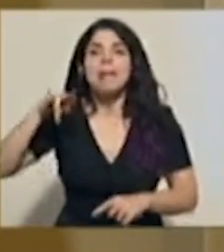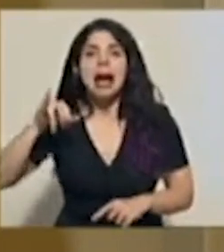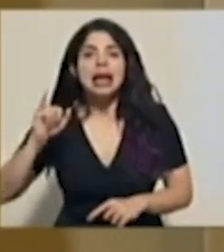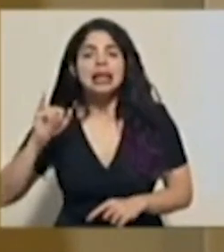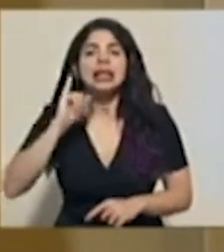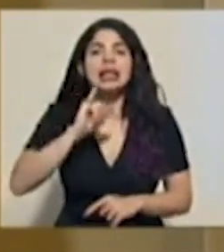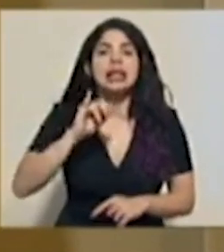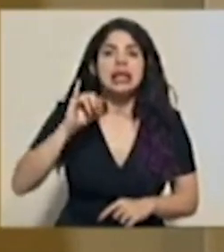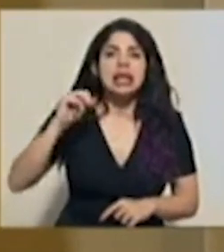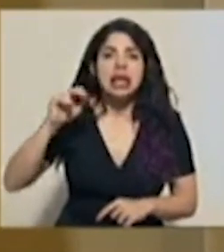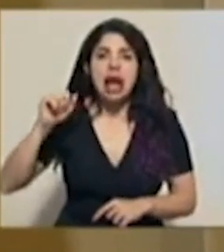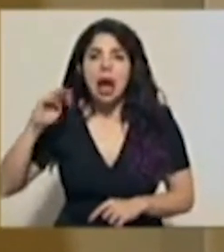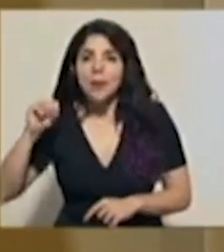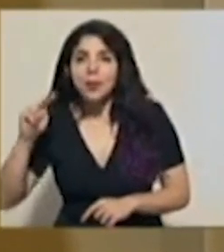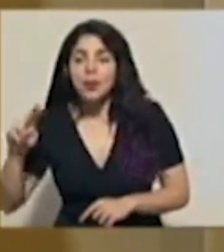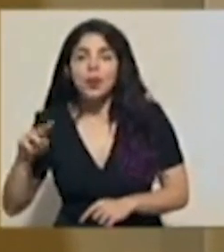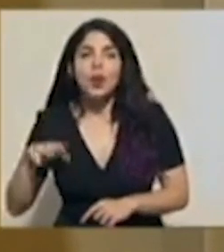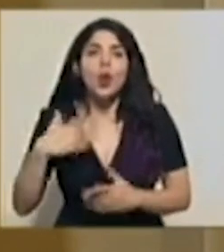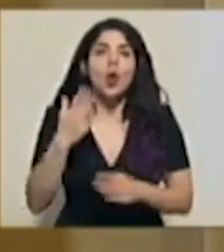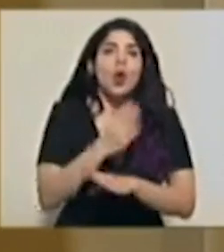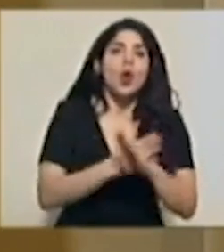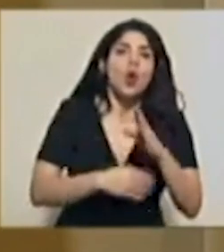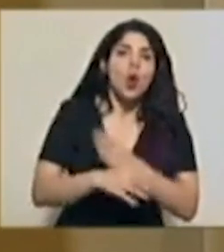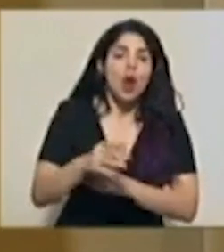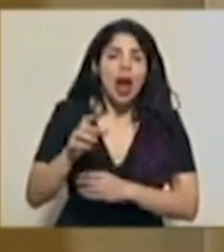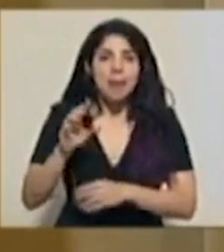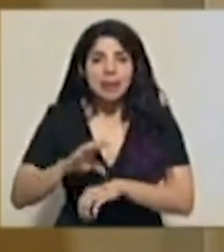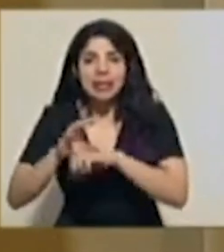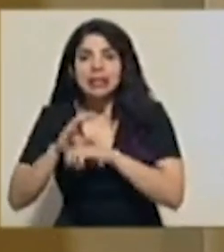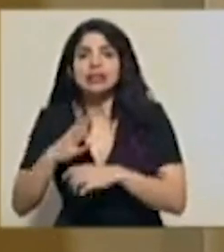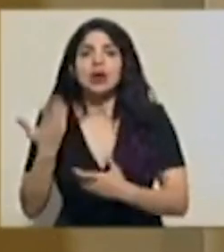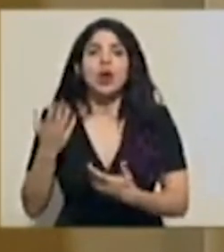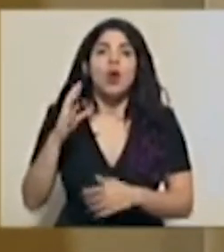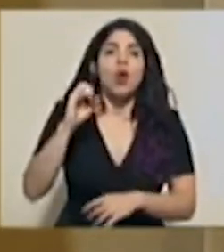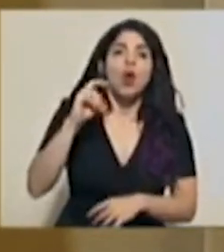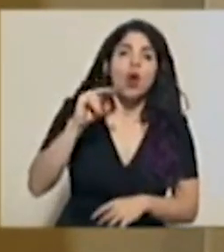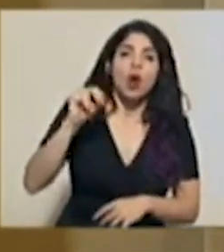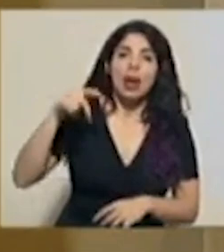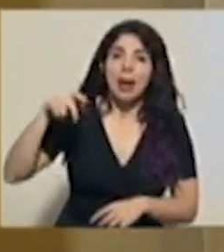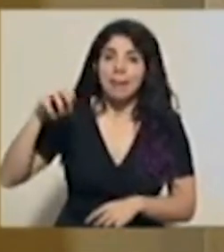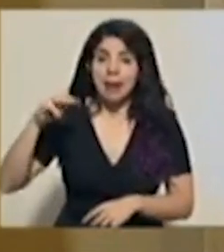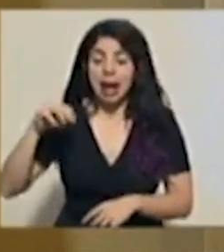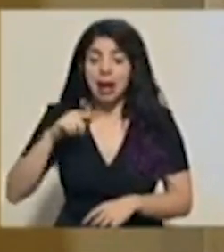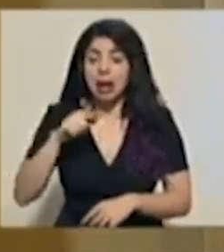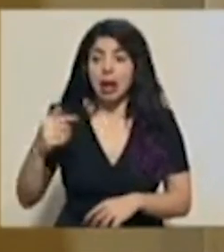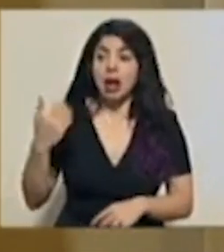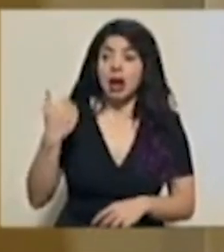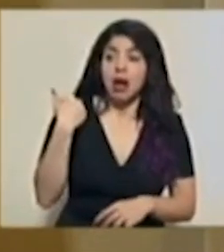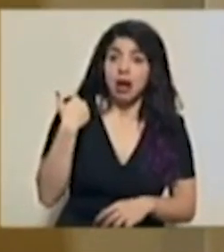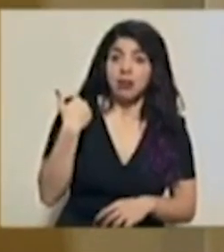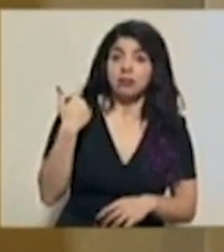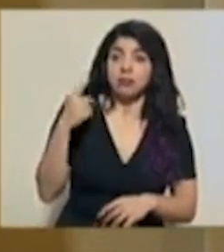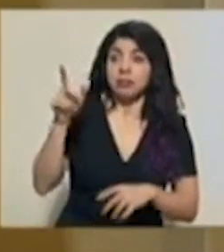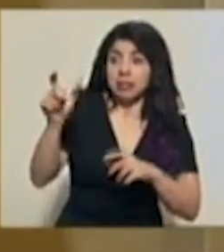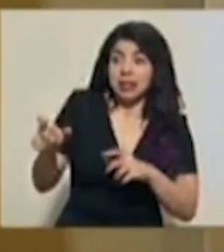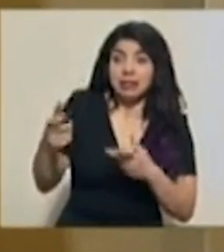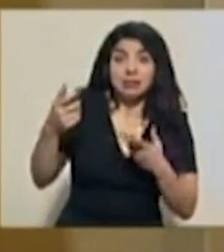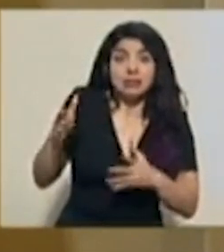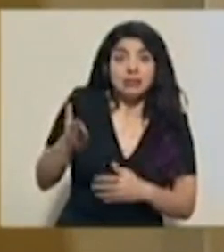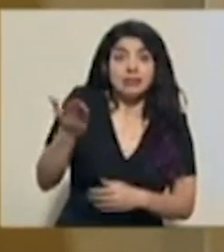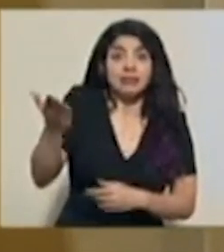INAMU, el CONAPDIS y el CONAPAN, de tal manera que muy rápidamente, habiendo recibido la orden